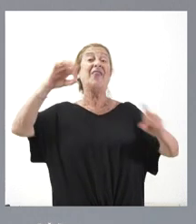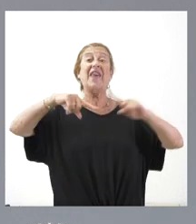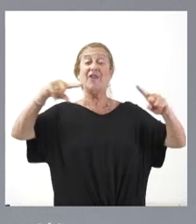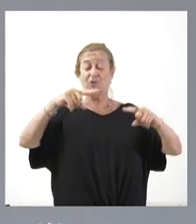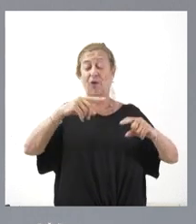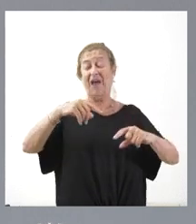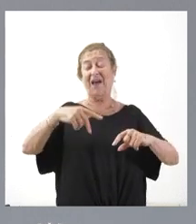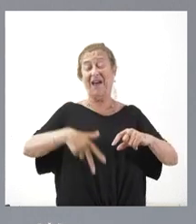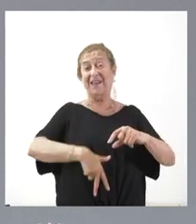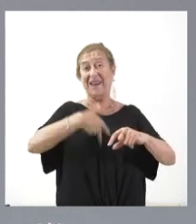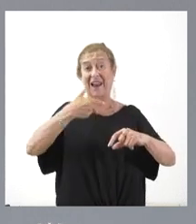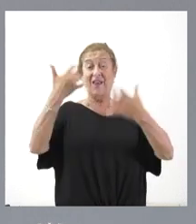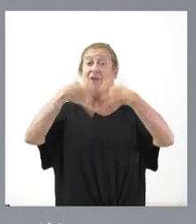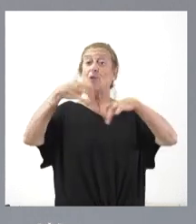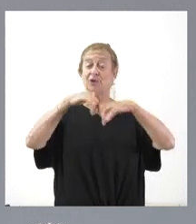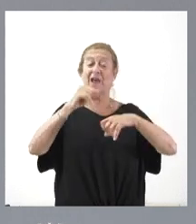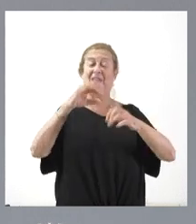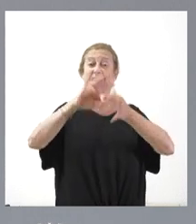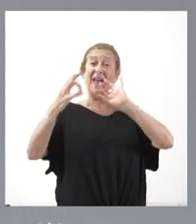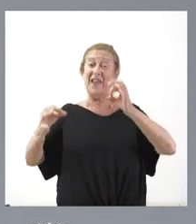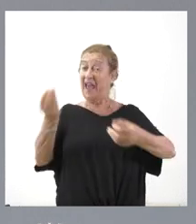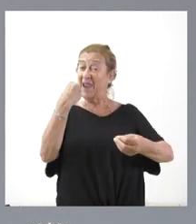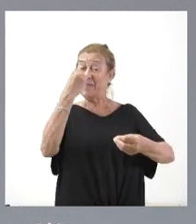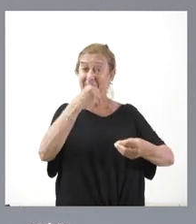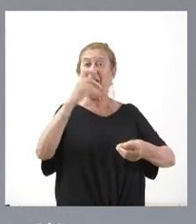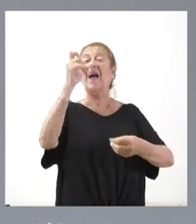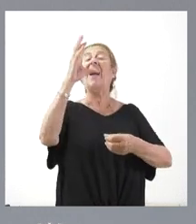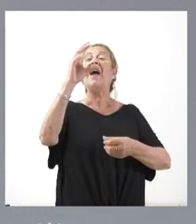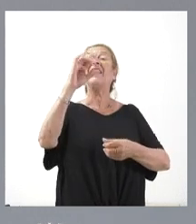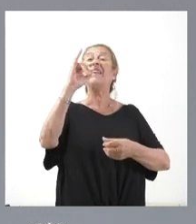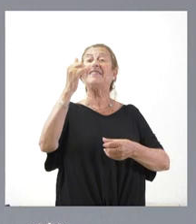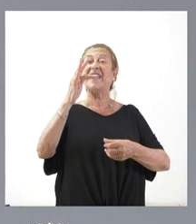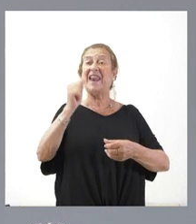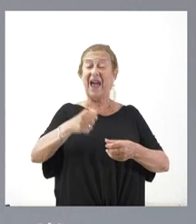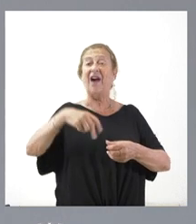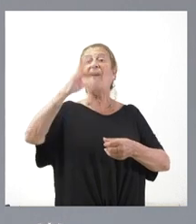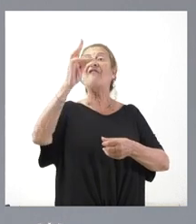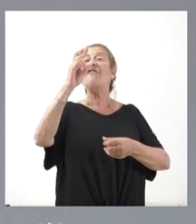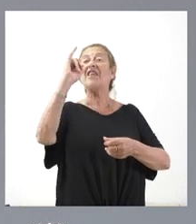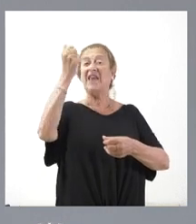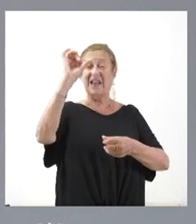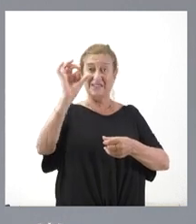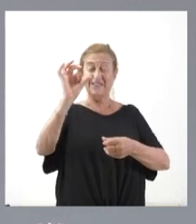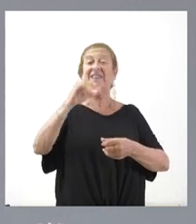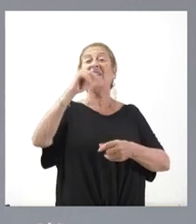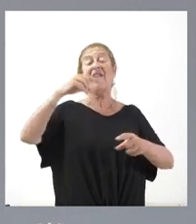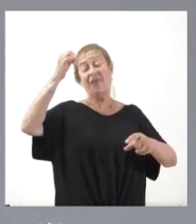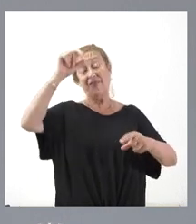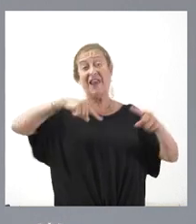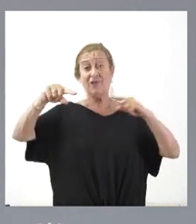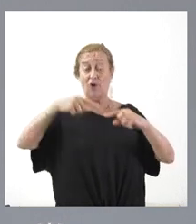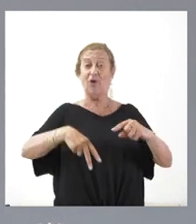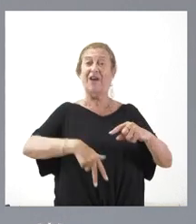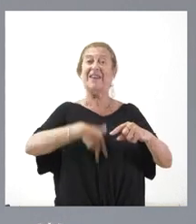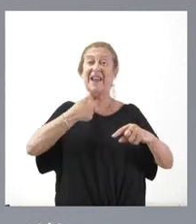Industria y de la cadena agroalimentaria doña Cristina Frías Rivera y director general de Producción